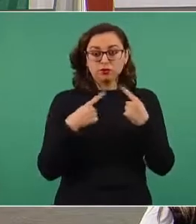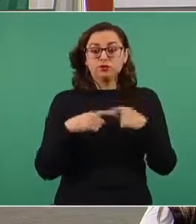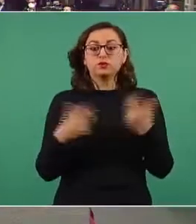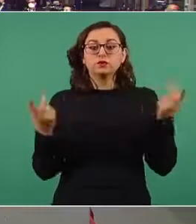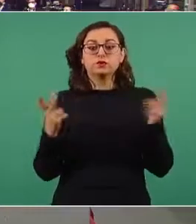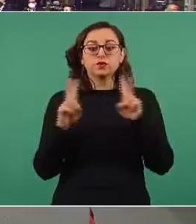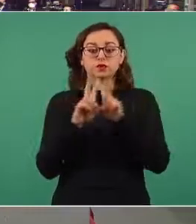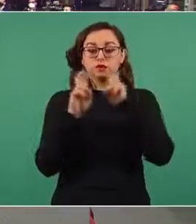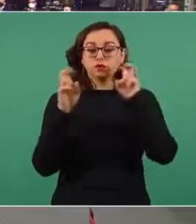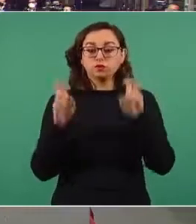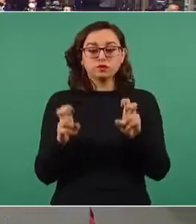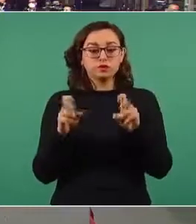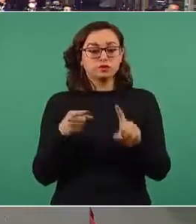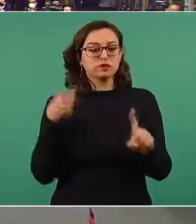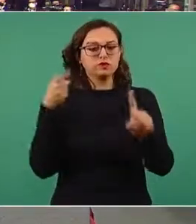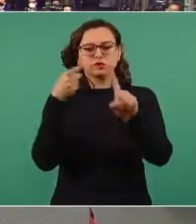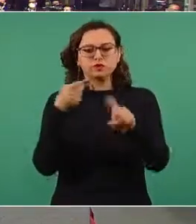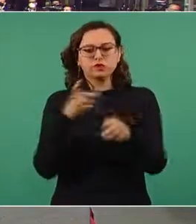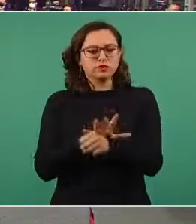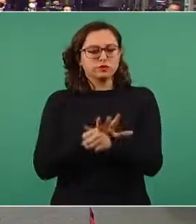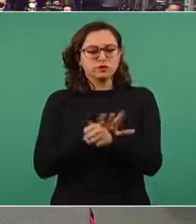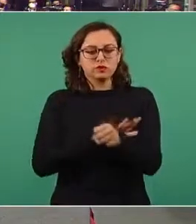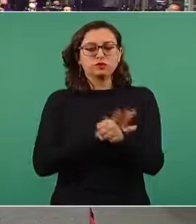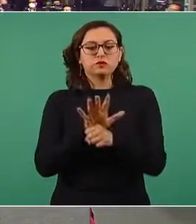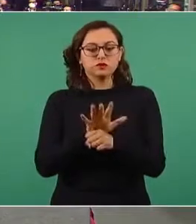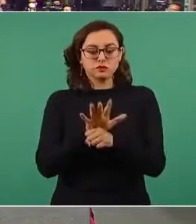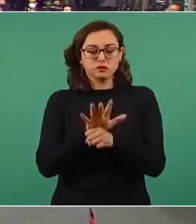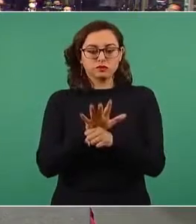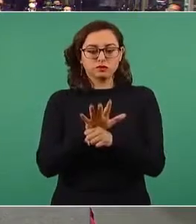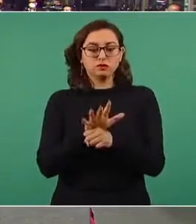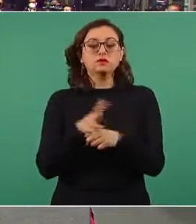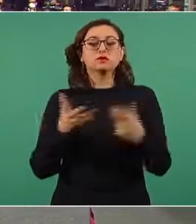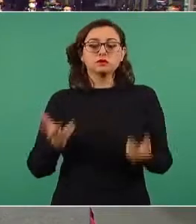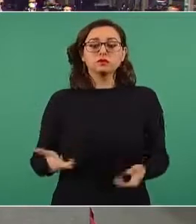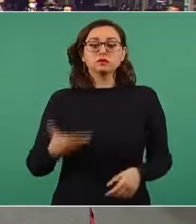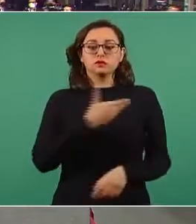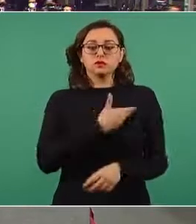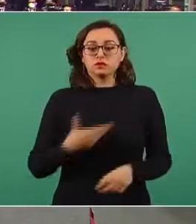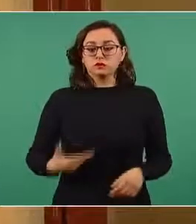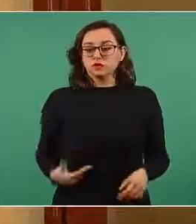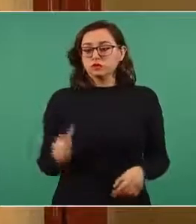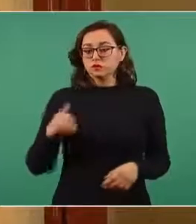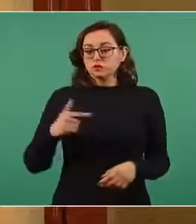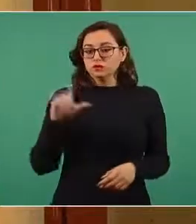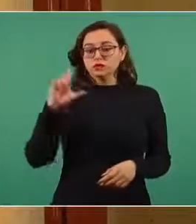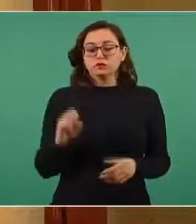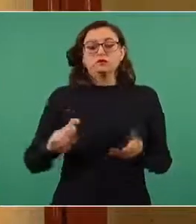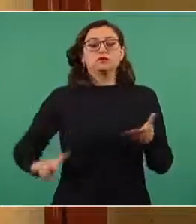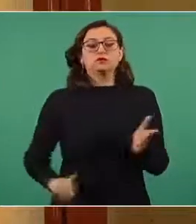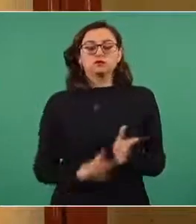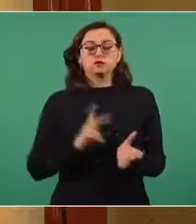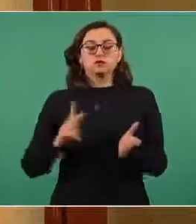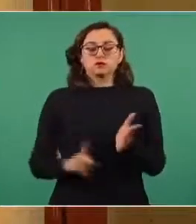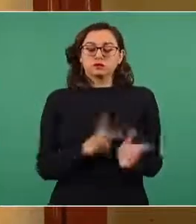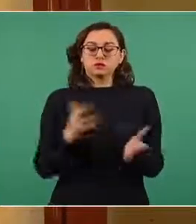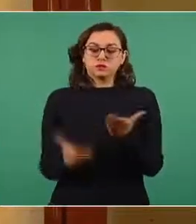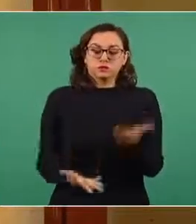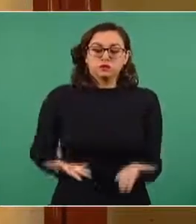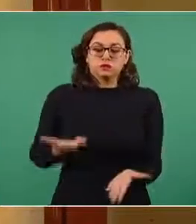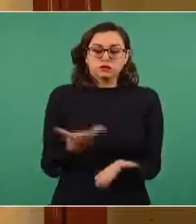acordado primordialmente tienen que ver con lo que el señor presidente López Obrador ha venido proponiendo, insistiendo,